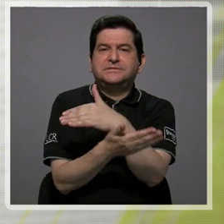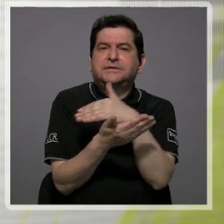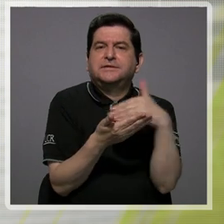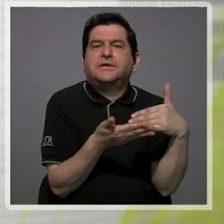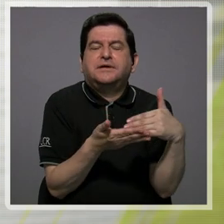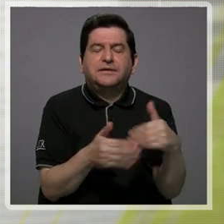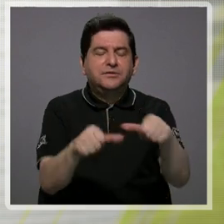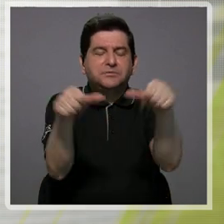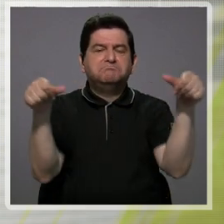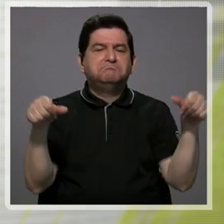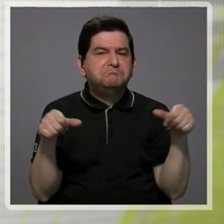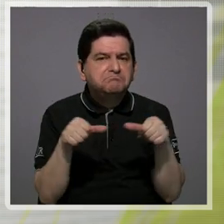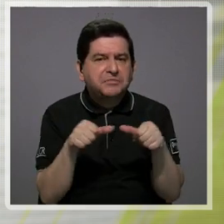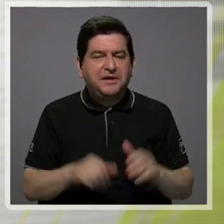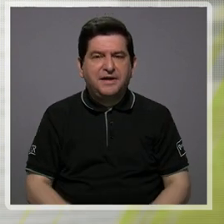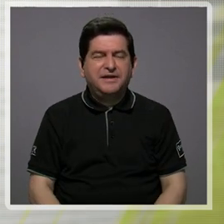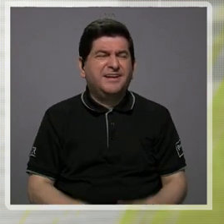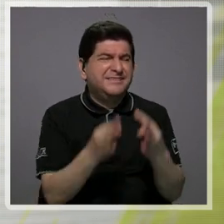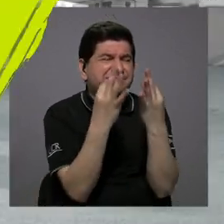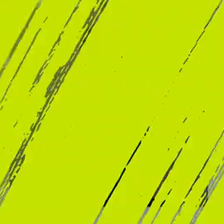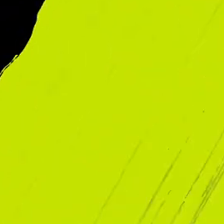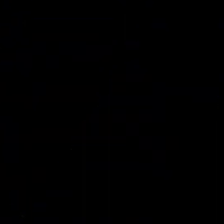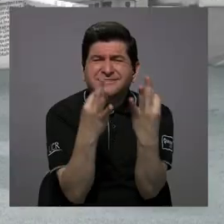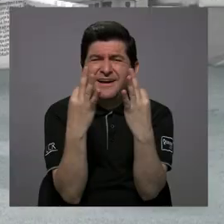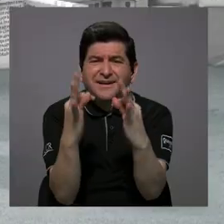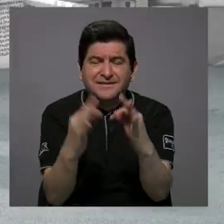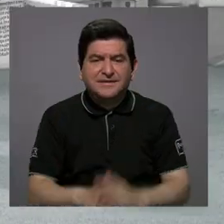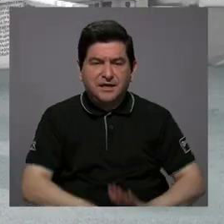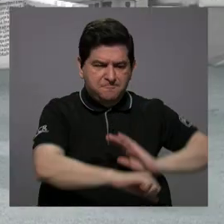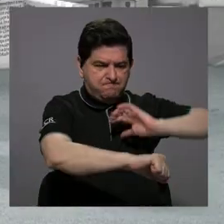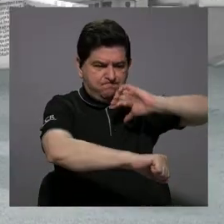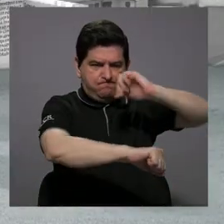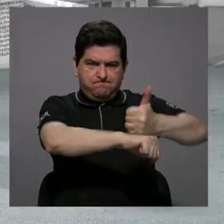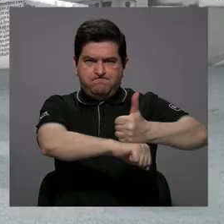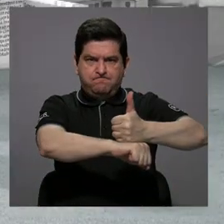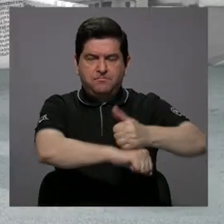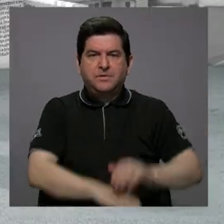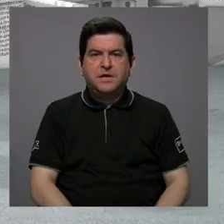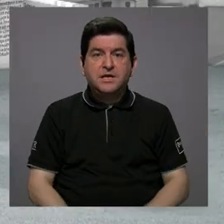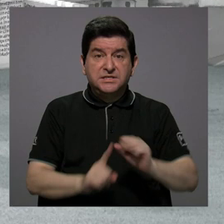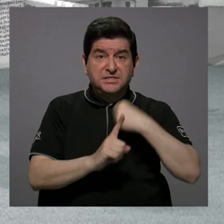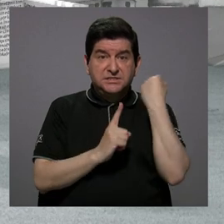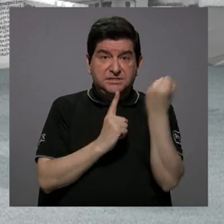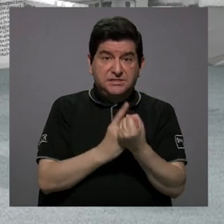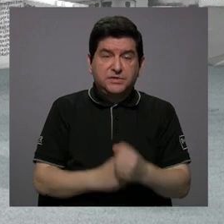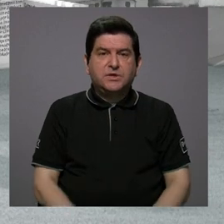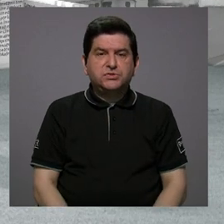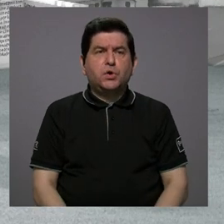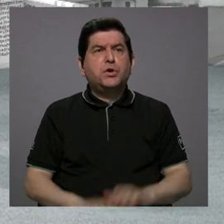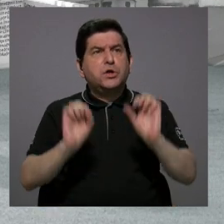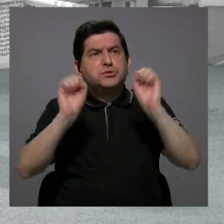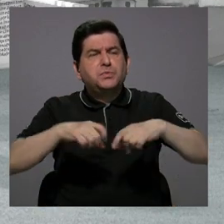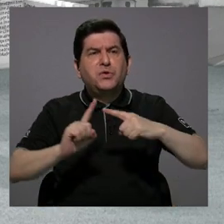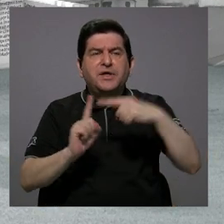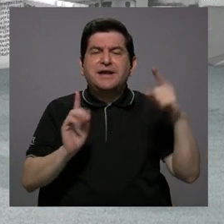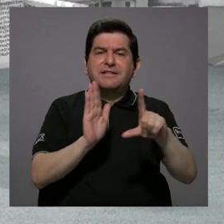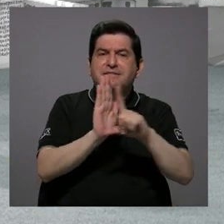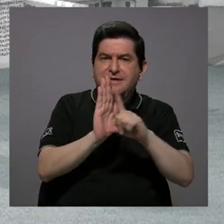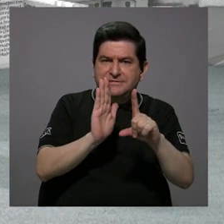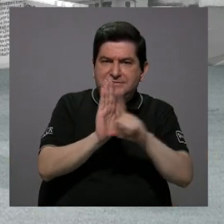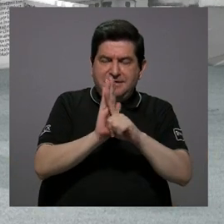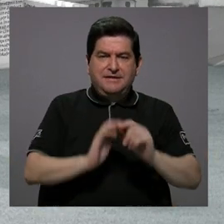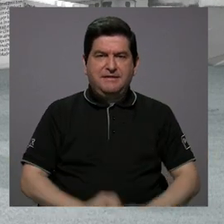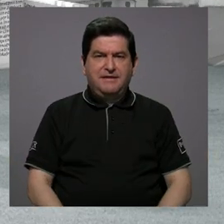áreas. Vamos a procurar establecer situaciones que no sean posibles a partir de la ley.